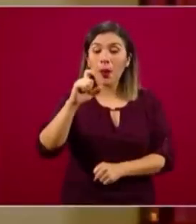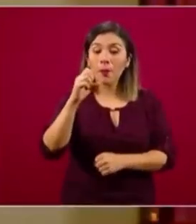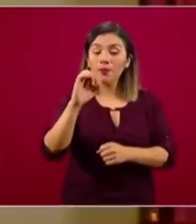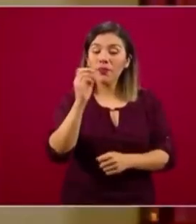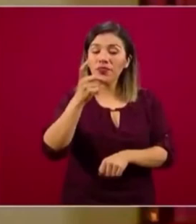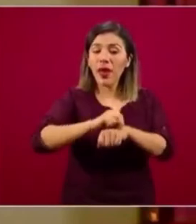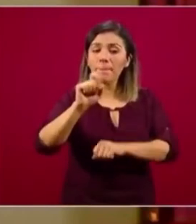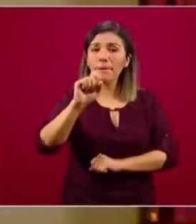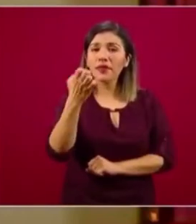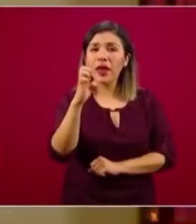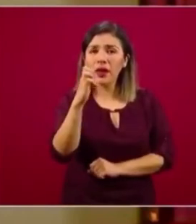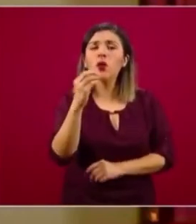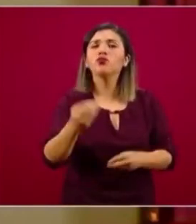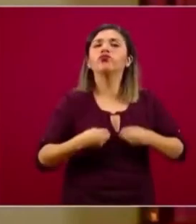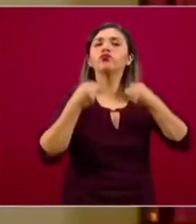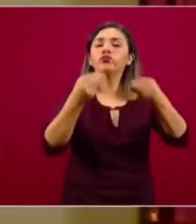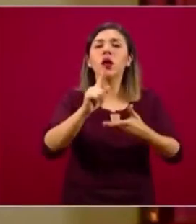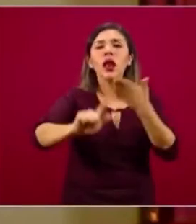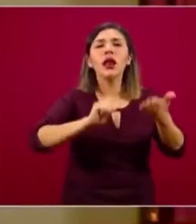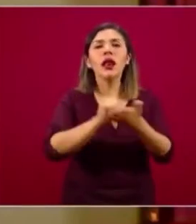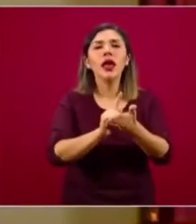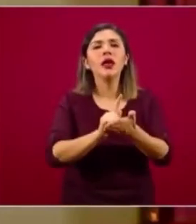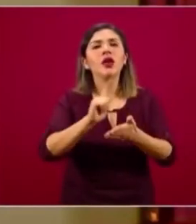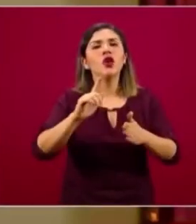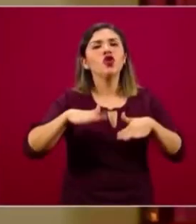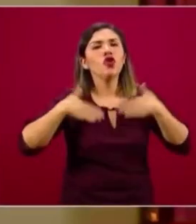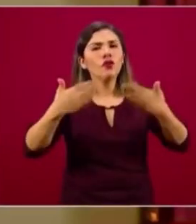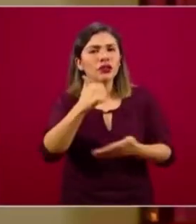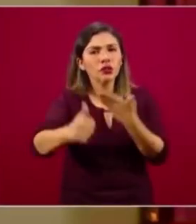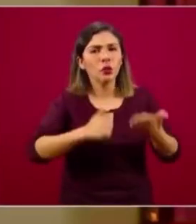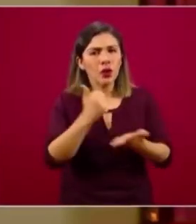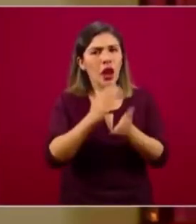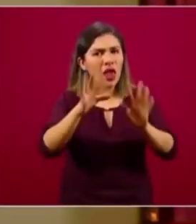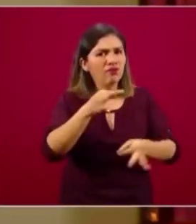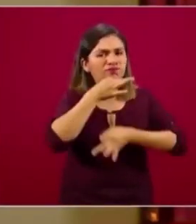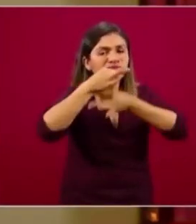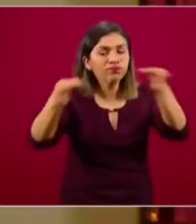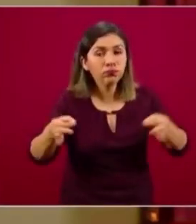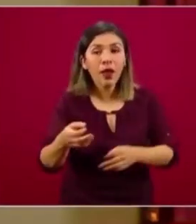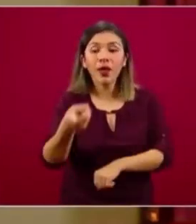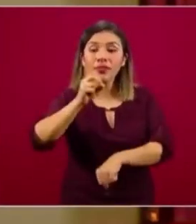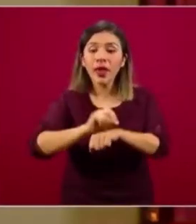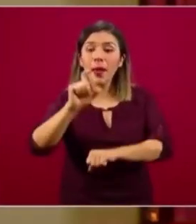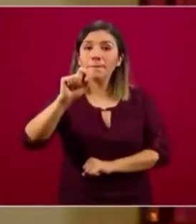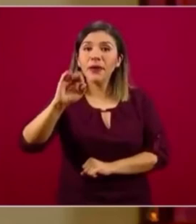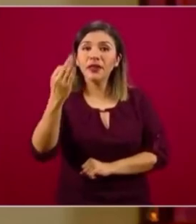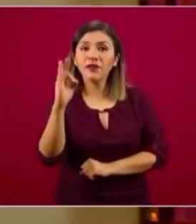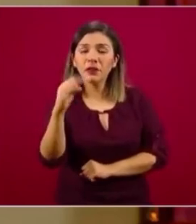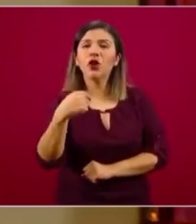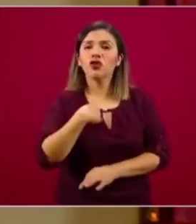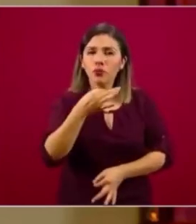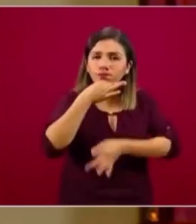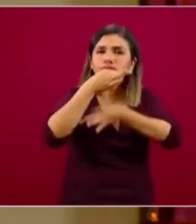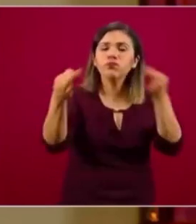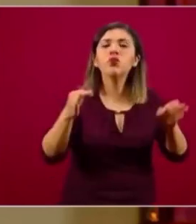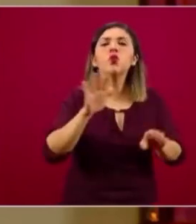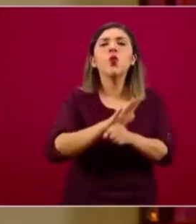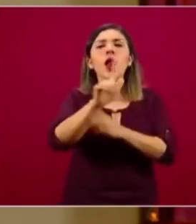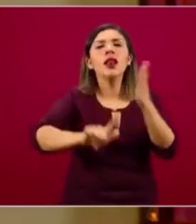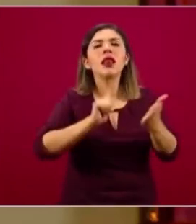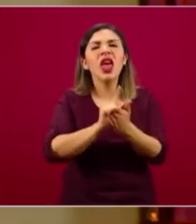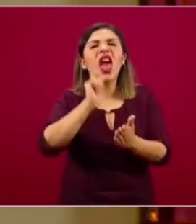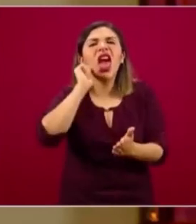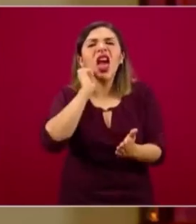20 de enero, la Ley de Fomento a la Confianza Ciudadana se publicó en el Diario Oficial de la Federación y el 20 de febrero nosotros emitimos los